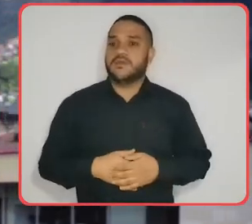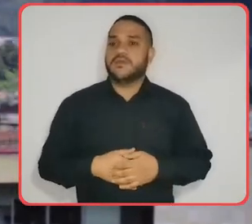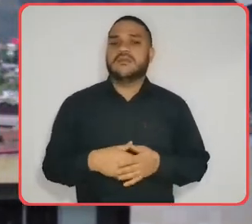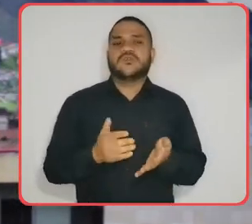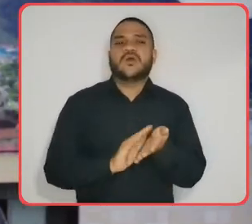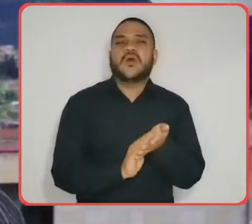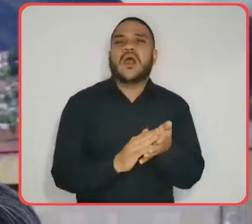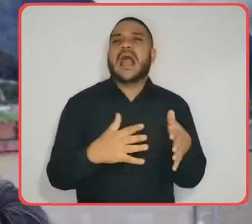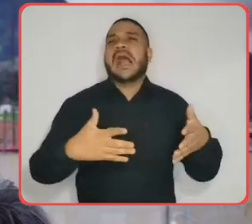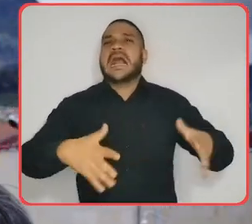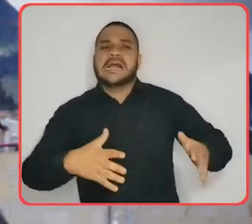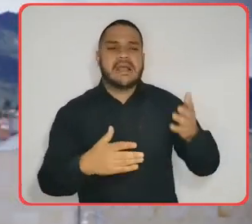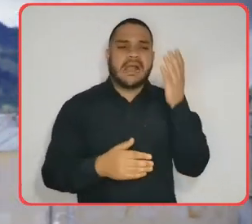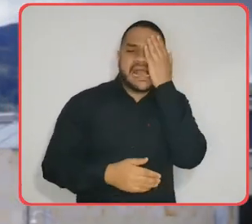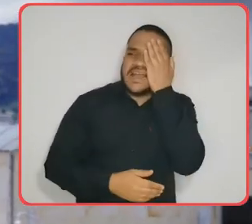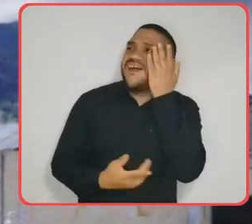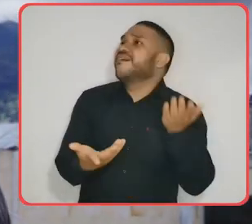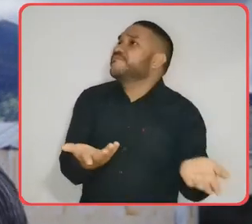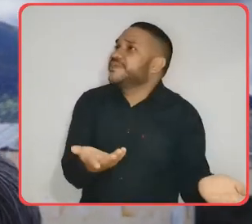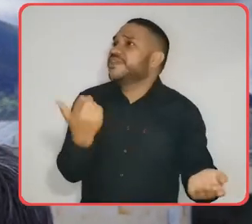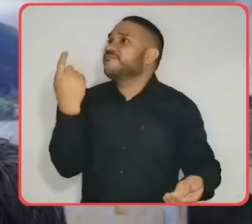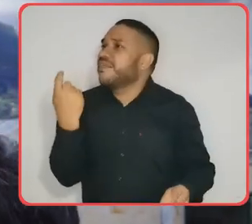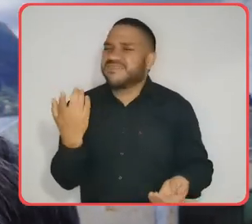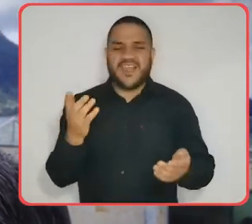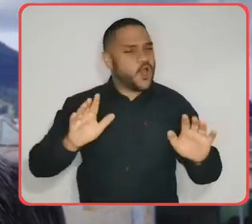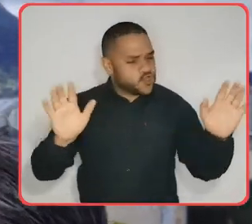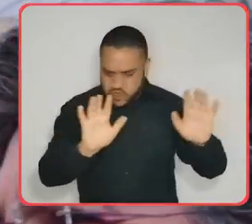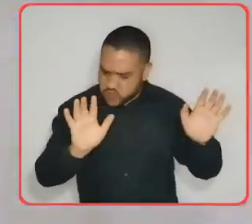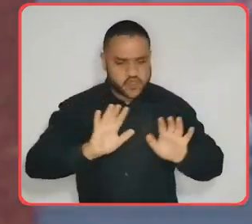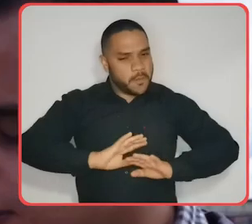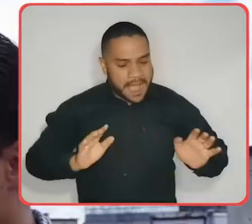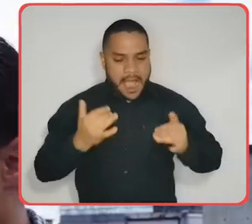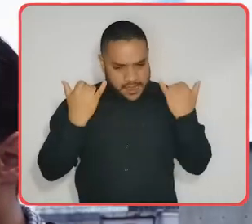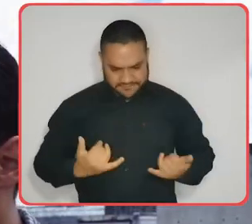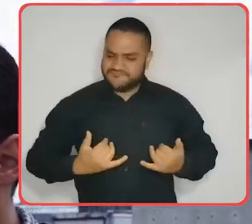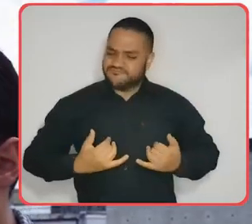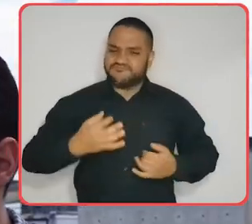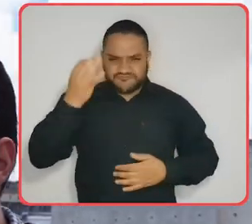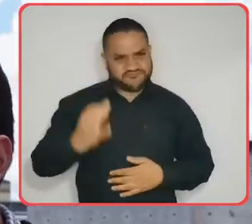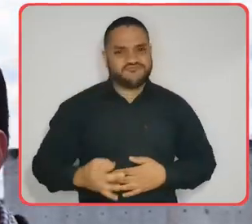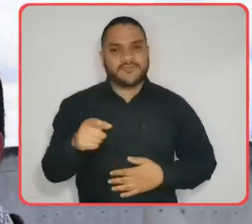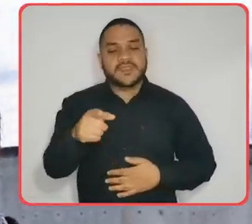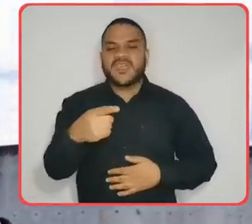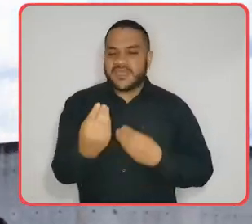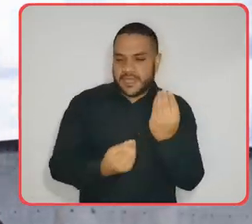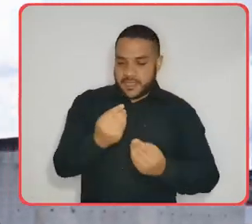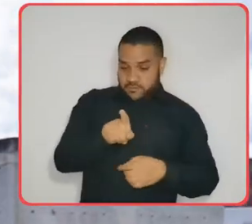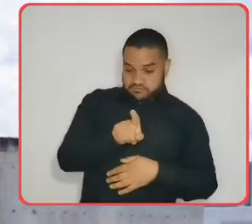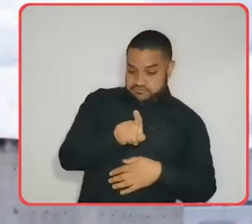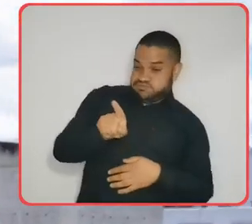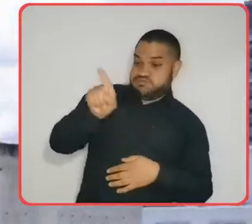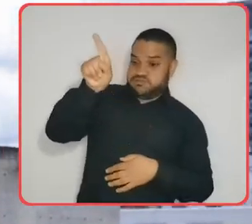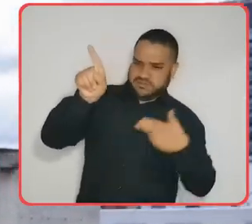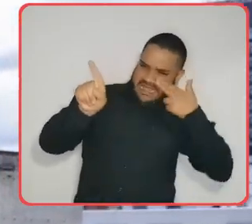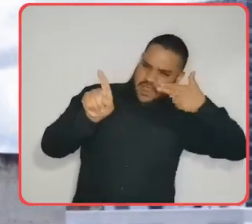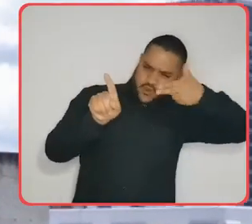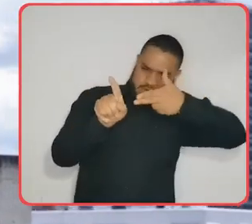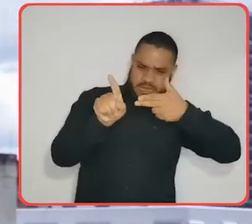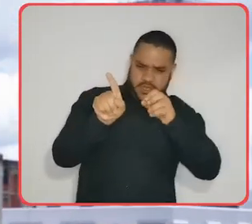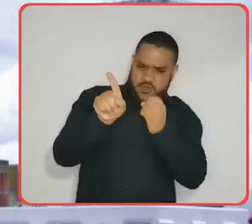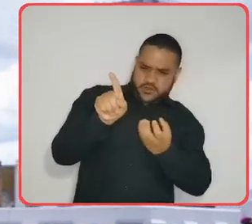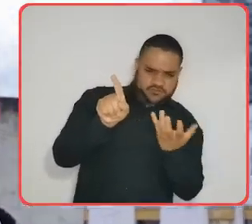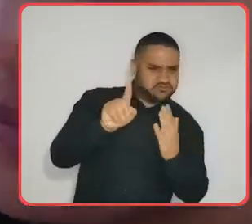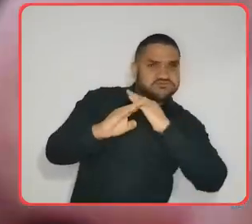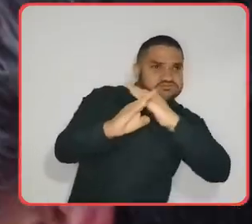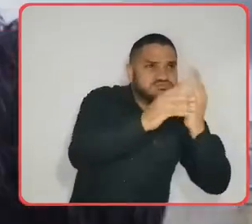No más soluciones parciales, mal hechas, aisladas. Esta vez vamos a hacer un cohete 100% con